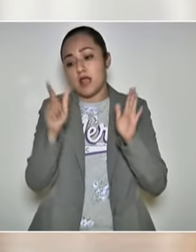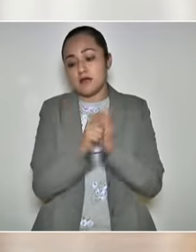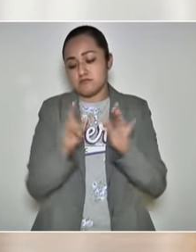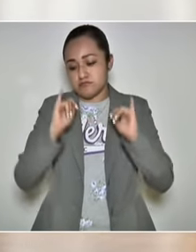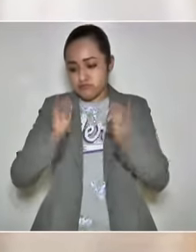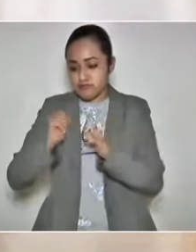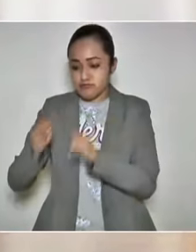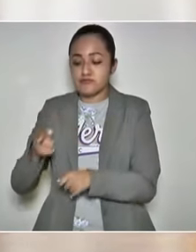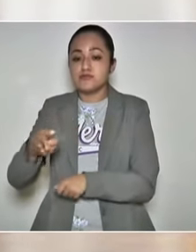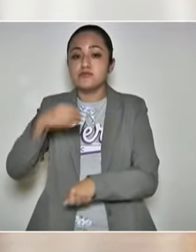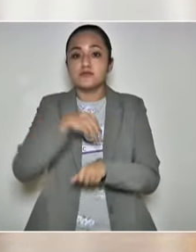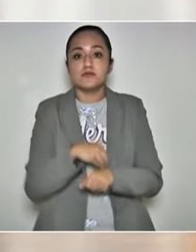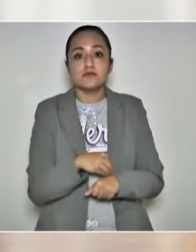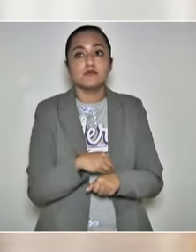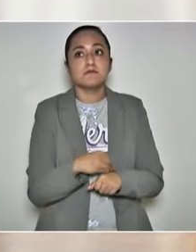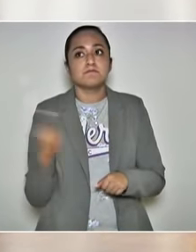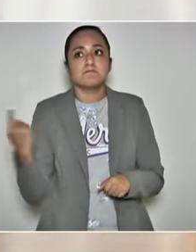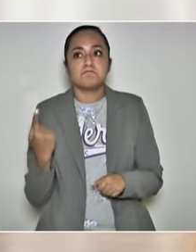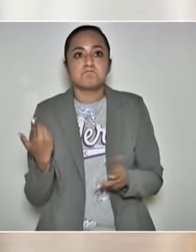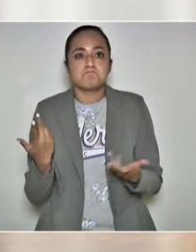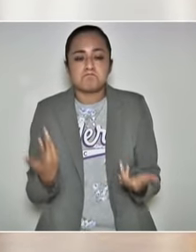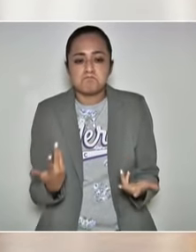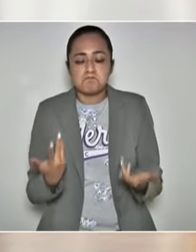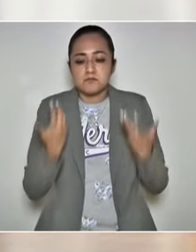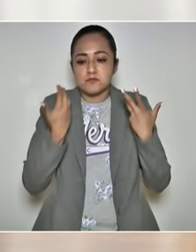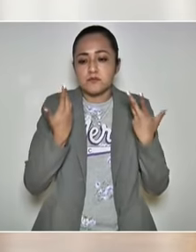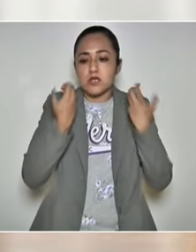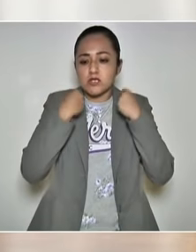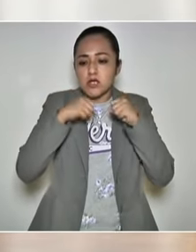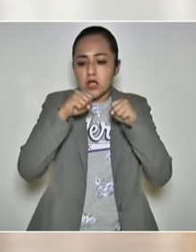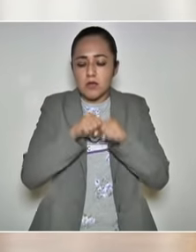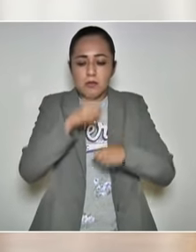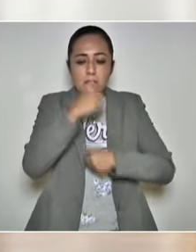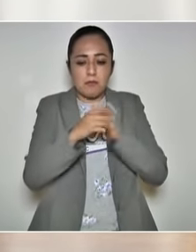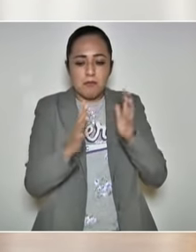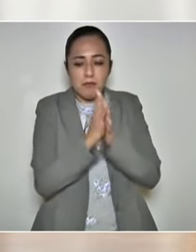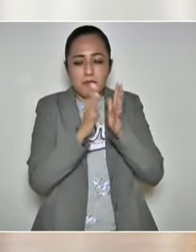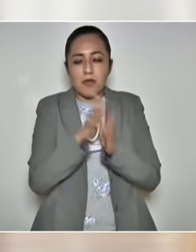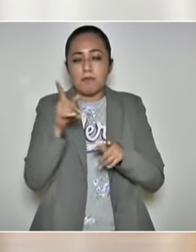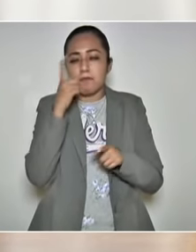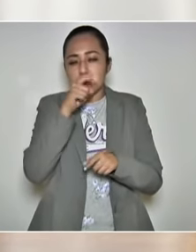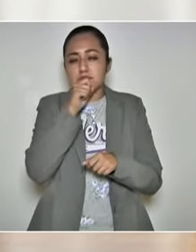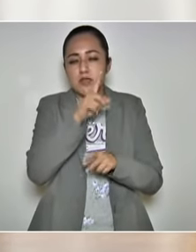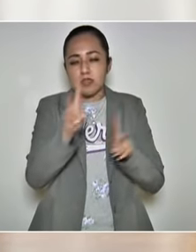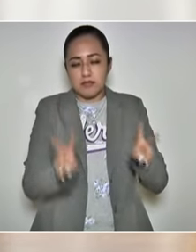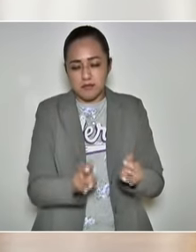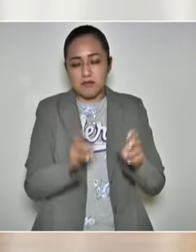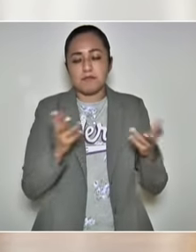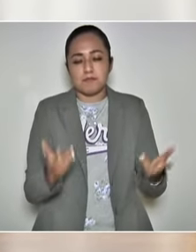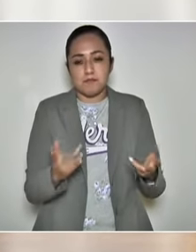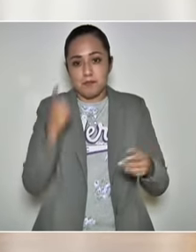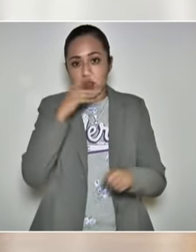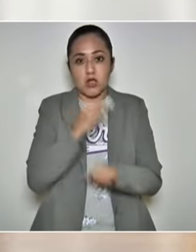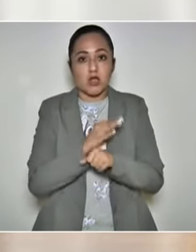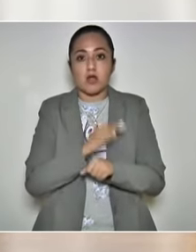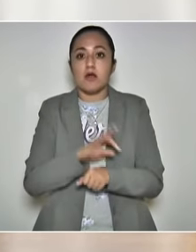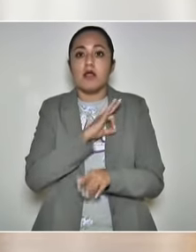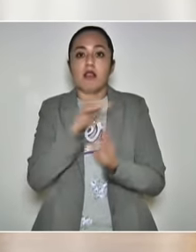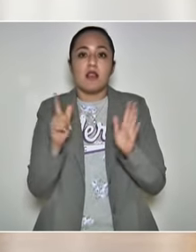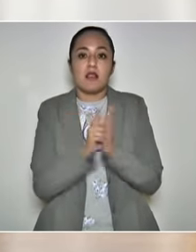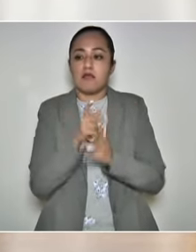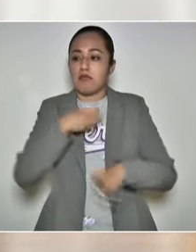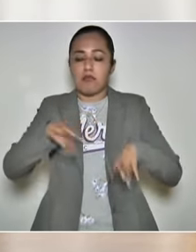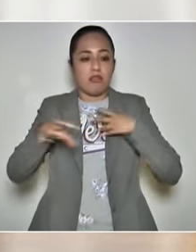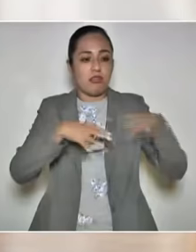establecen un sistema de competencias para el mismo tema. Pero no se pueden salir las leyes